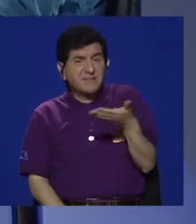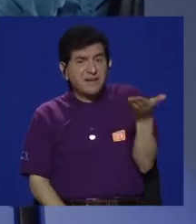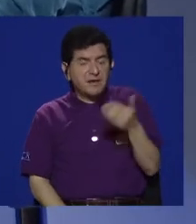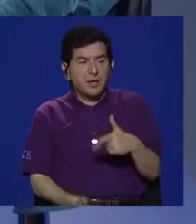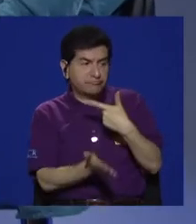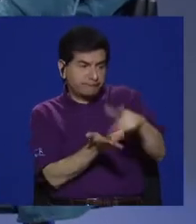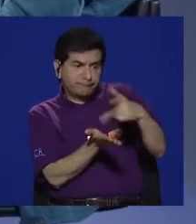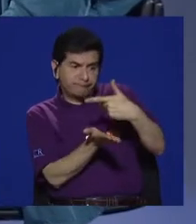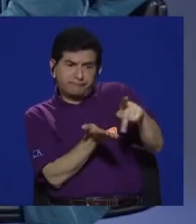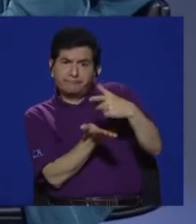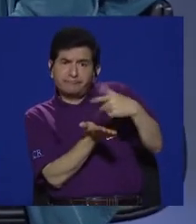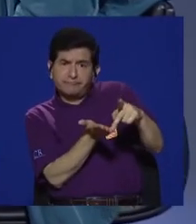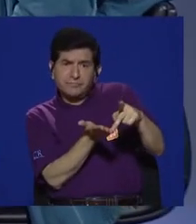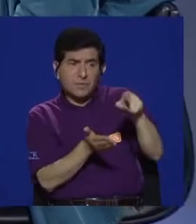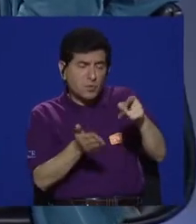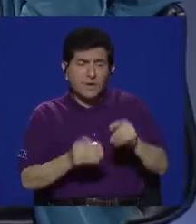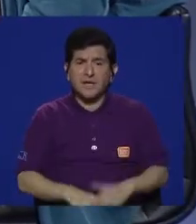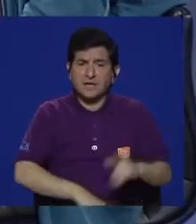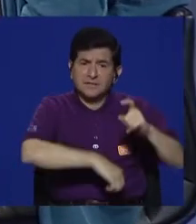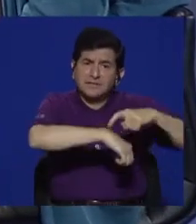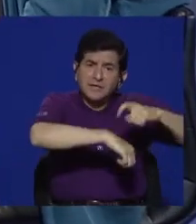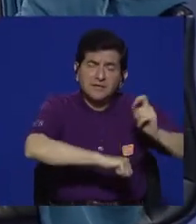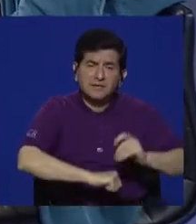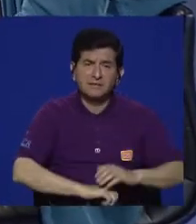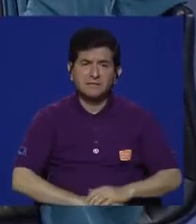pagar para el espacio.